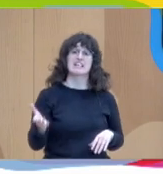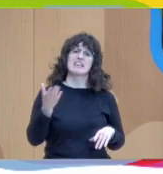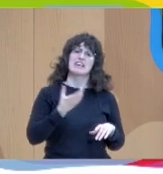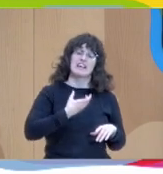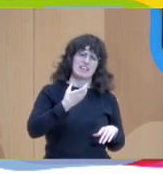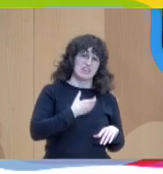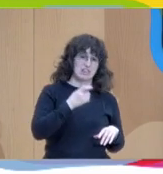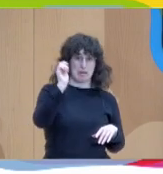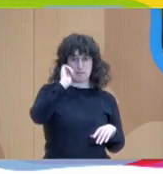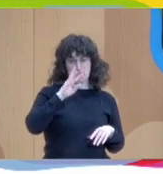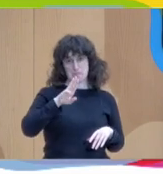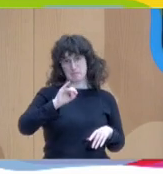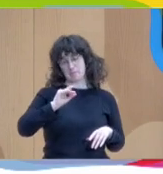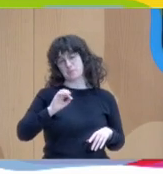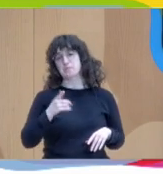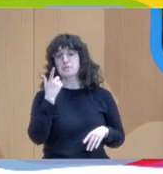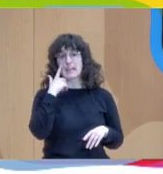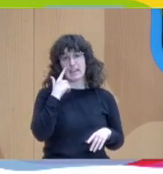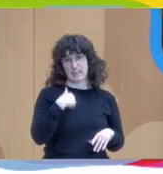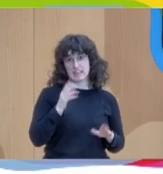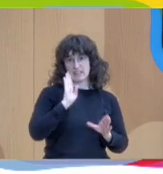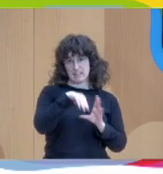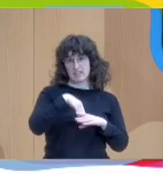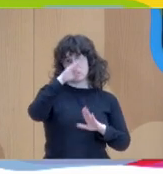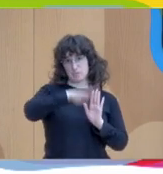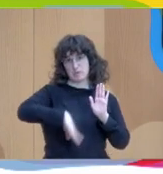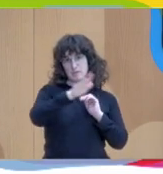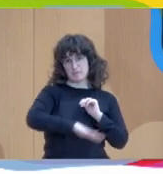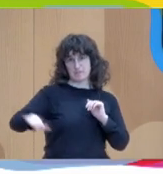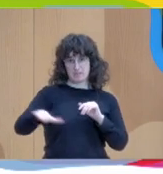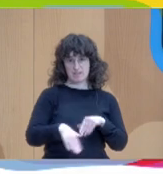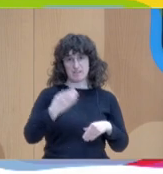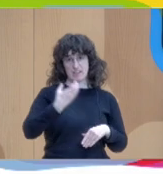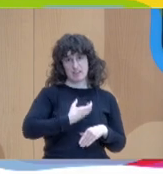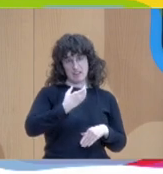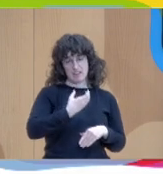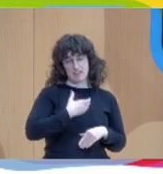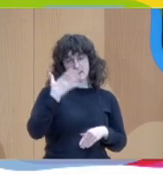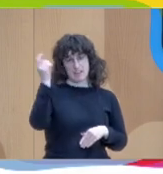Bueno, pues a ver yo trabajo en el programa de infancia del Ayuntamiento de Pamplona y la verdad es que